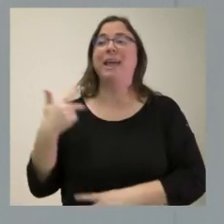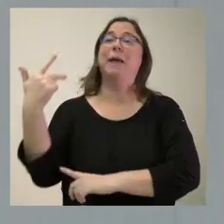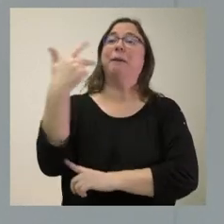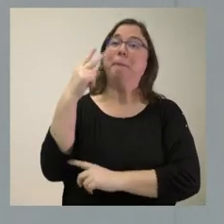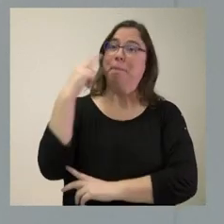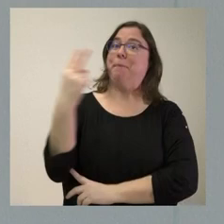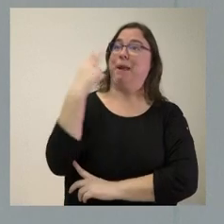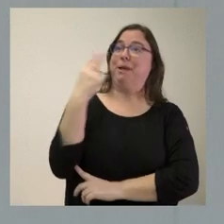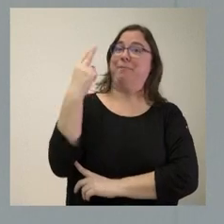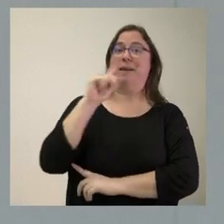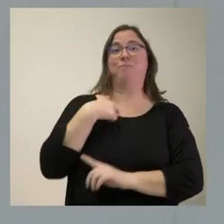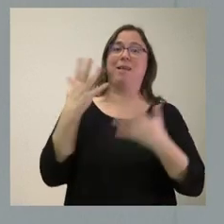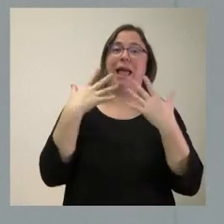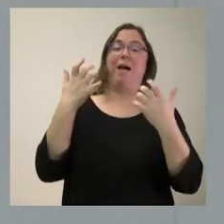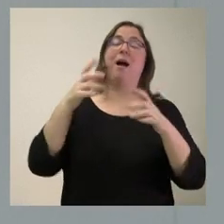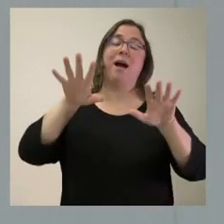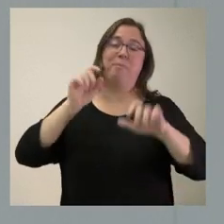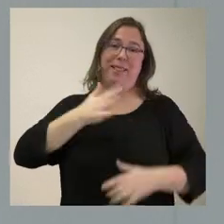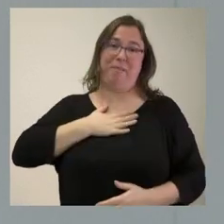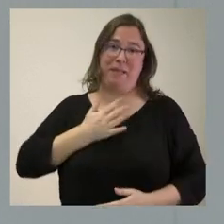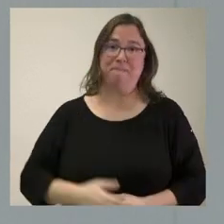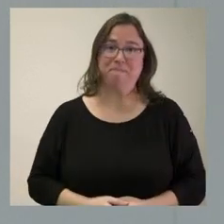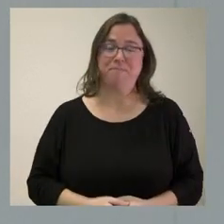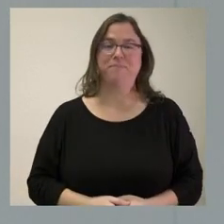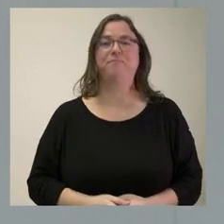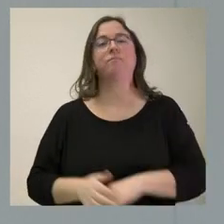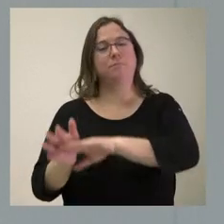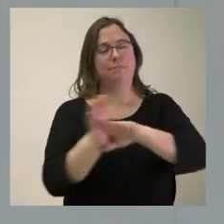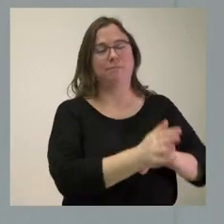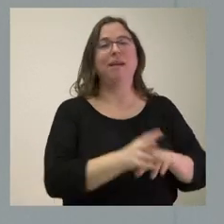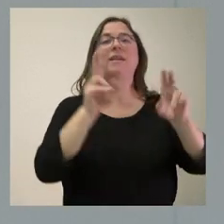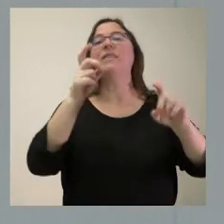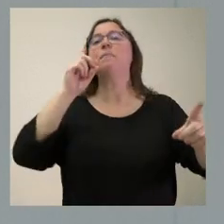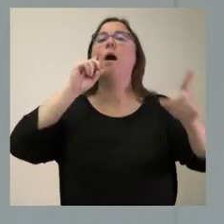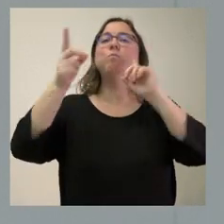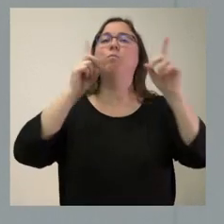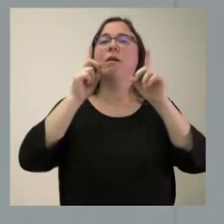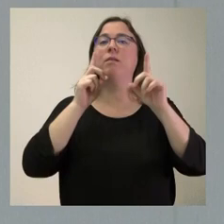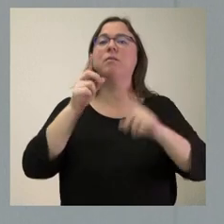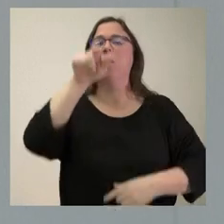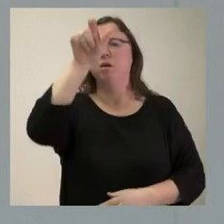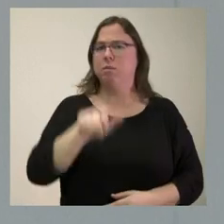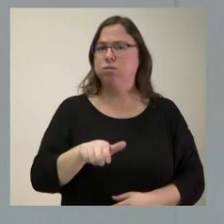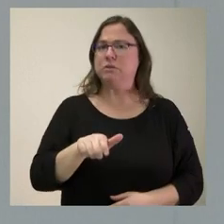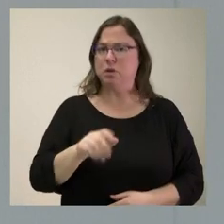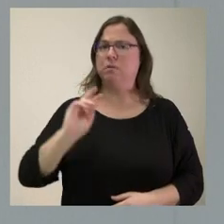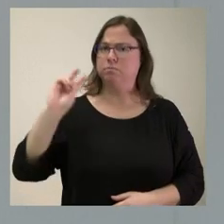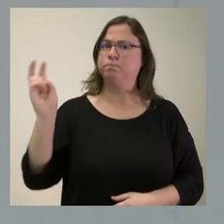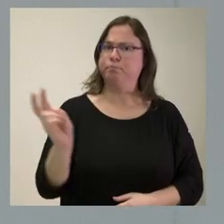Y, en segundo lugar, por lo que tiene que ver el carácter preventivo, son varios los catedráticos de